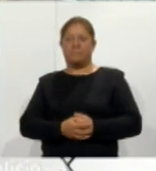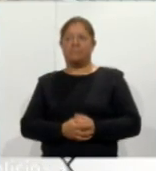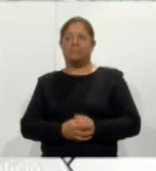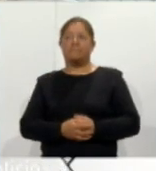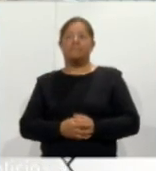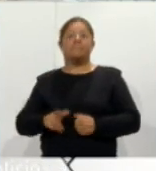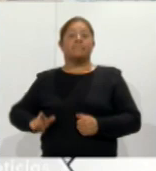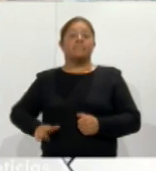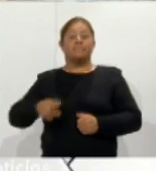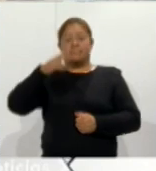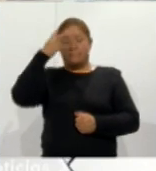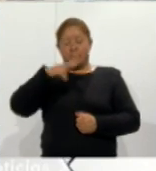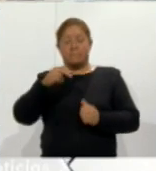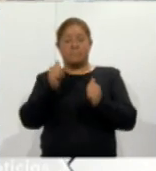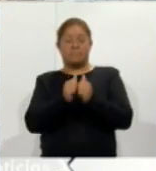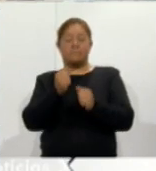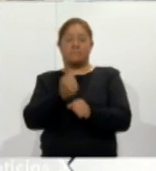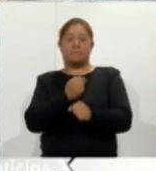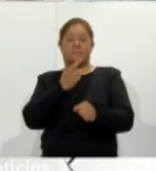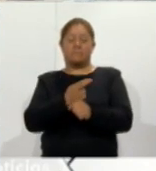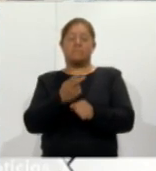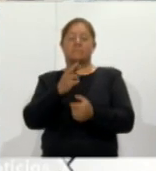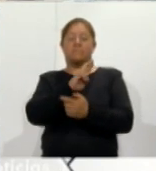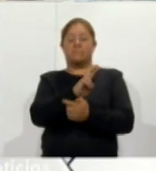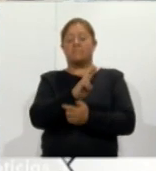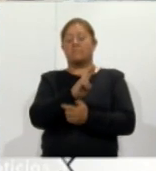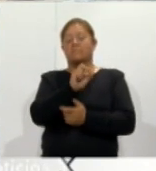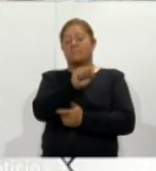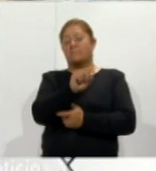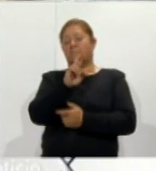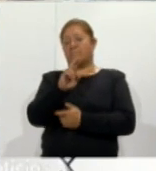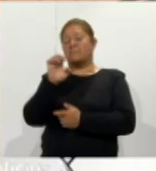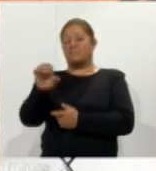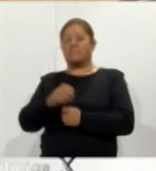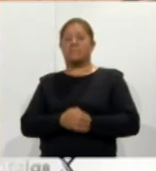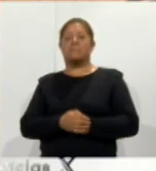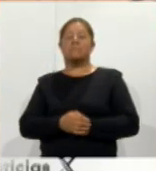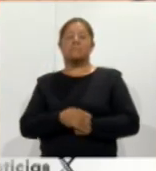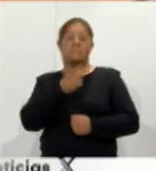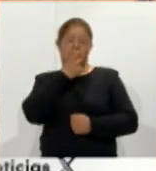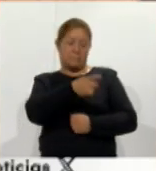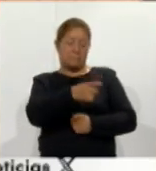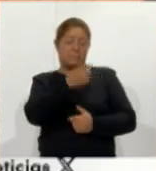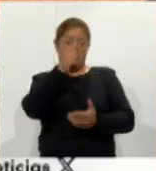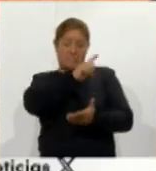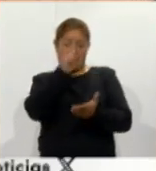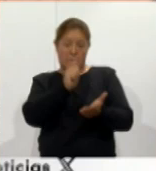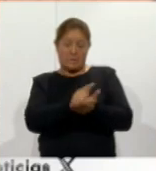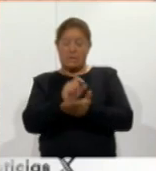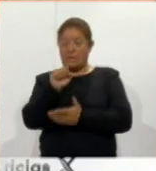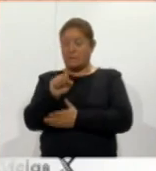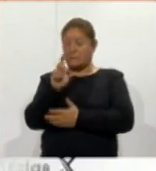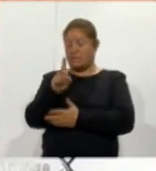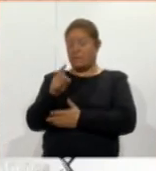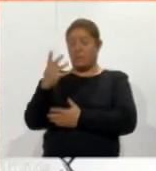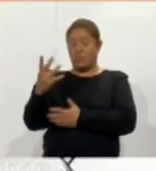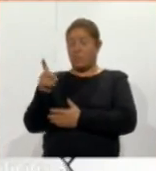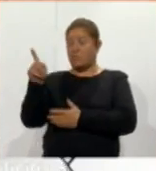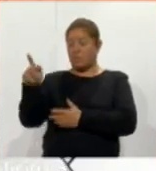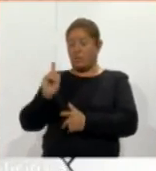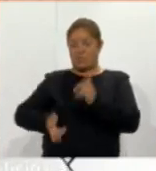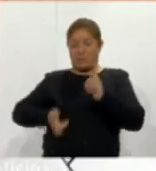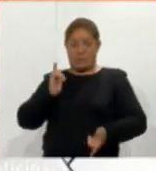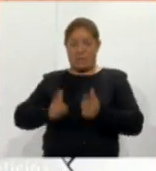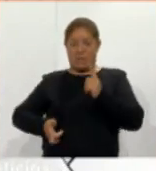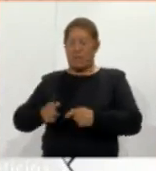El Gobierno de México a través de la Secretaría de Relaciones Exteriores reprobó la entrada en vigor de la Ley SB4 en Texas al